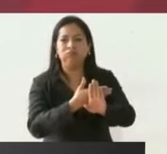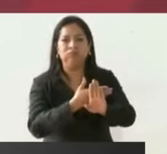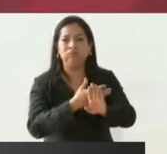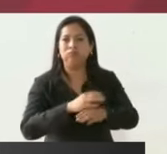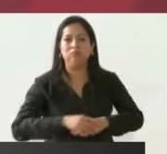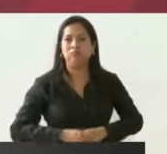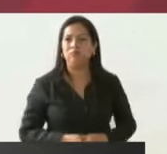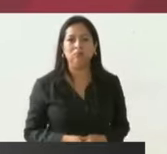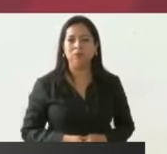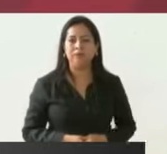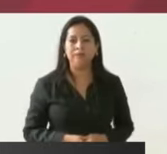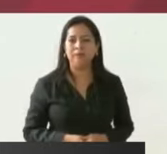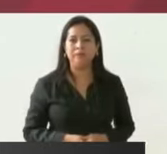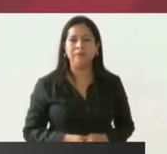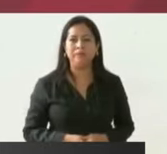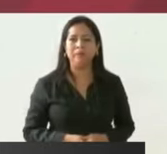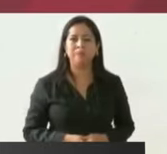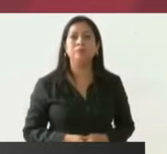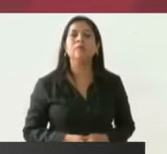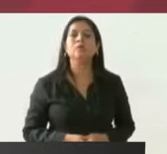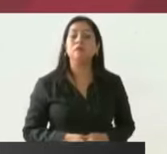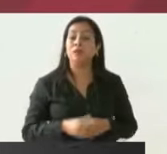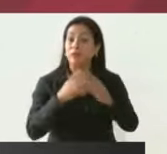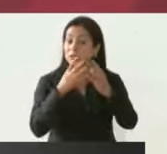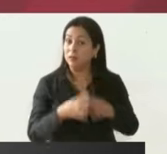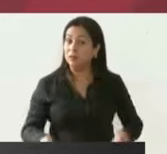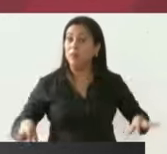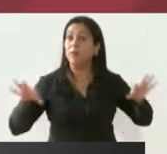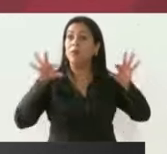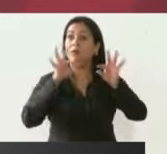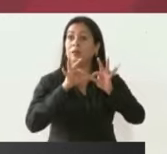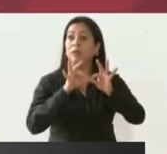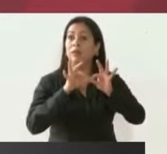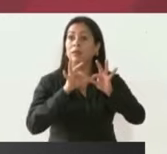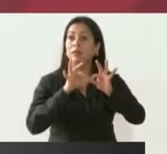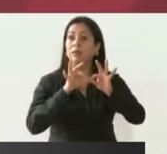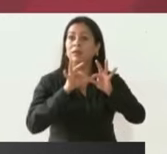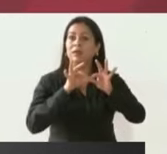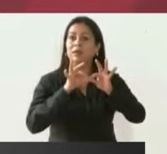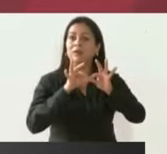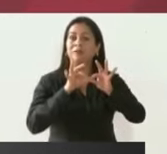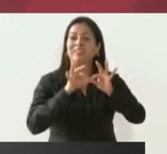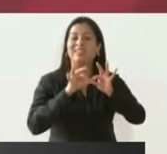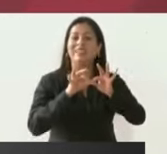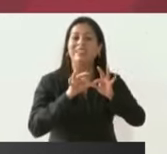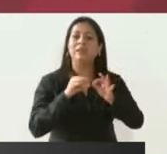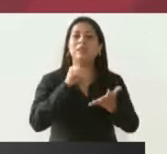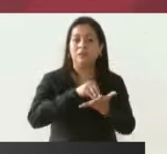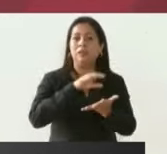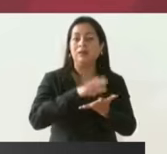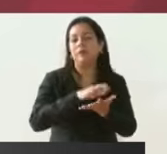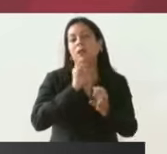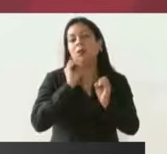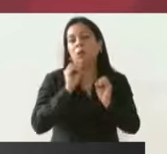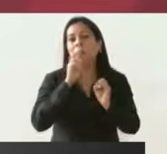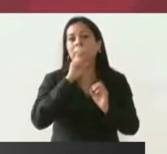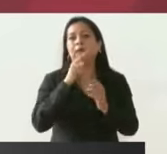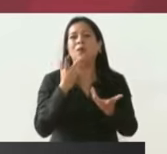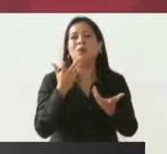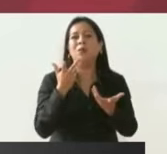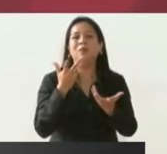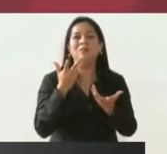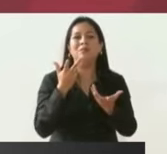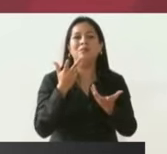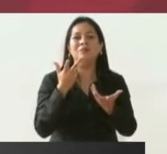y es muy importante establecer o mejor dicho reivindicar